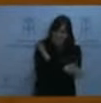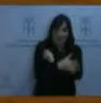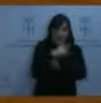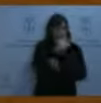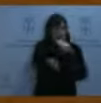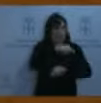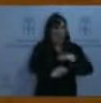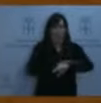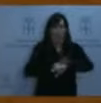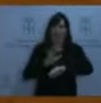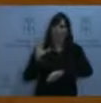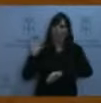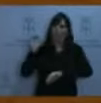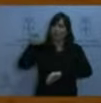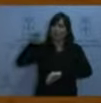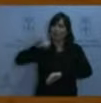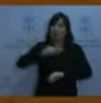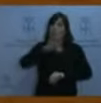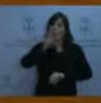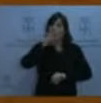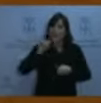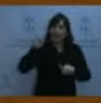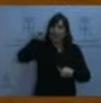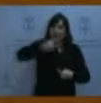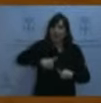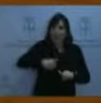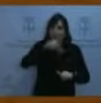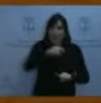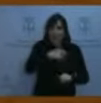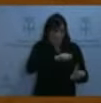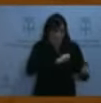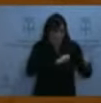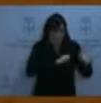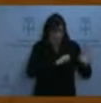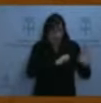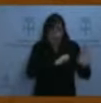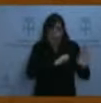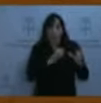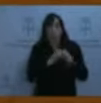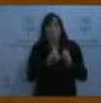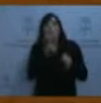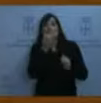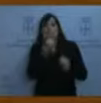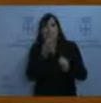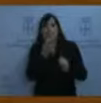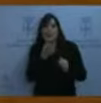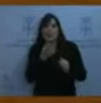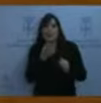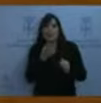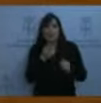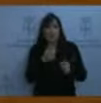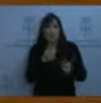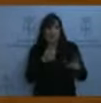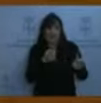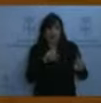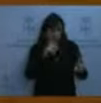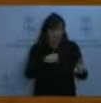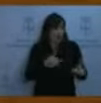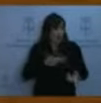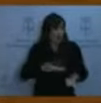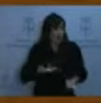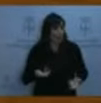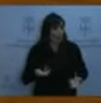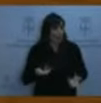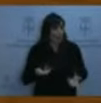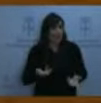se hace ese caso en España, con el Partido Socialista, porque esto, no, es que esto es muy importante, esto es muy importante, porque lo